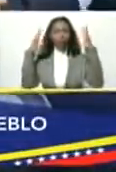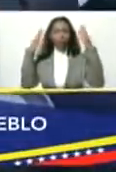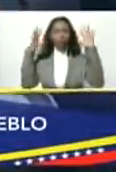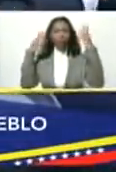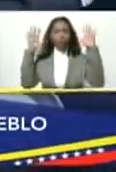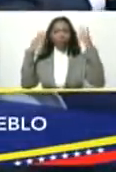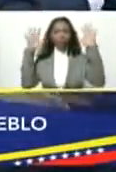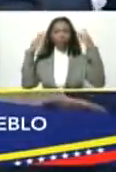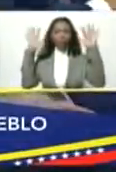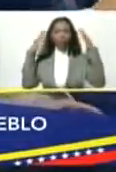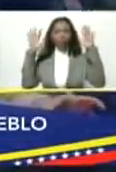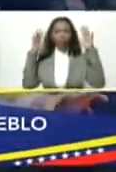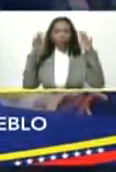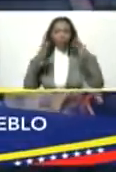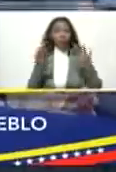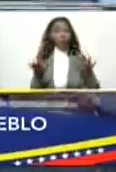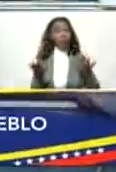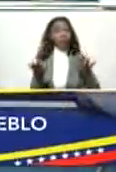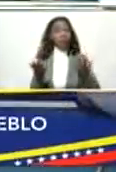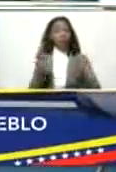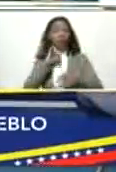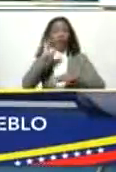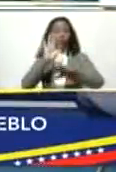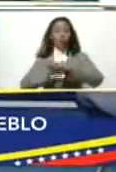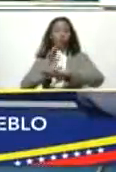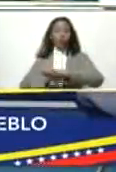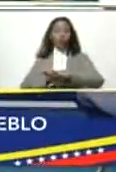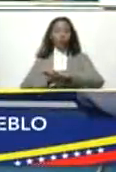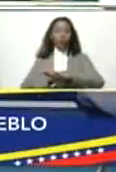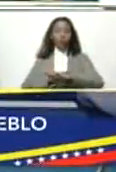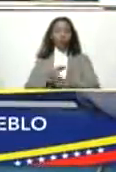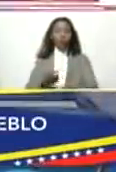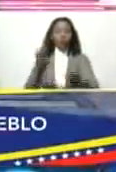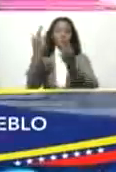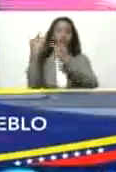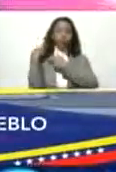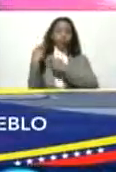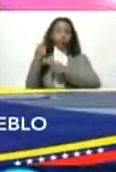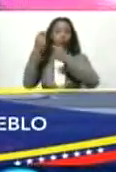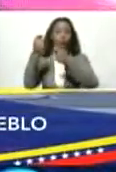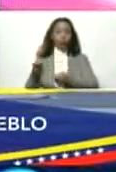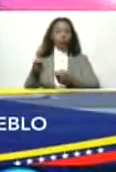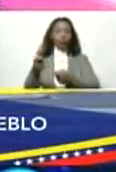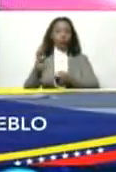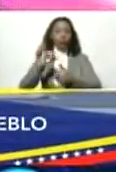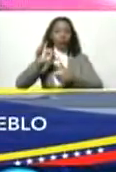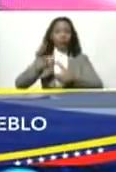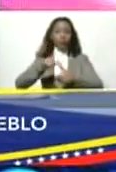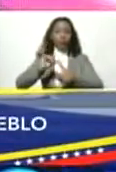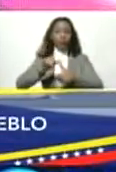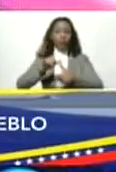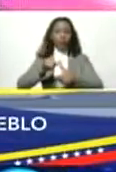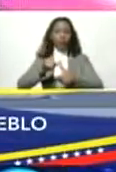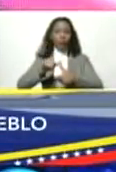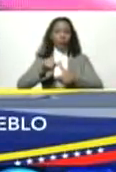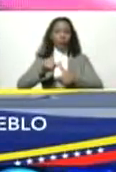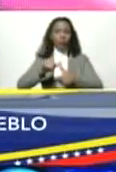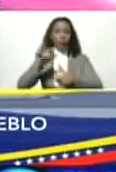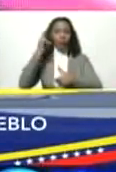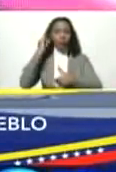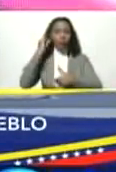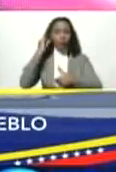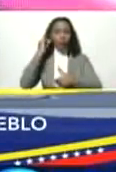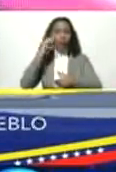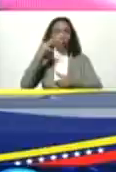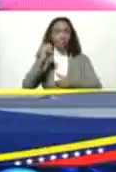y anuncio la designación de la ingeniera Mariyuri